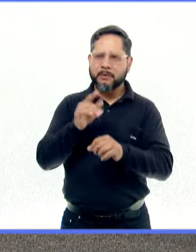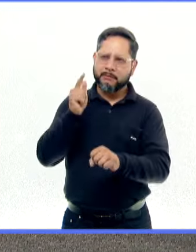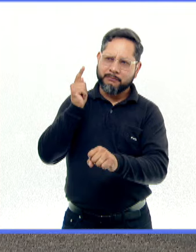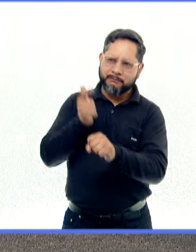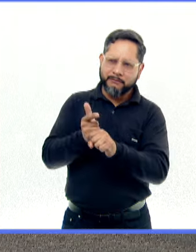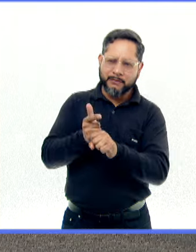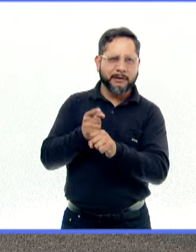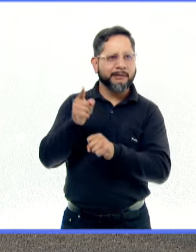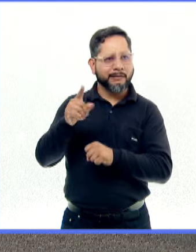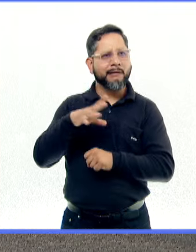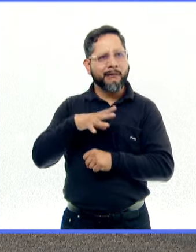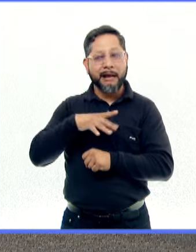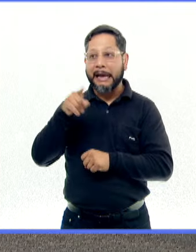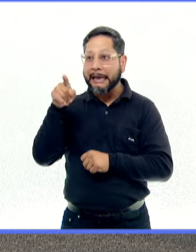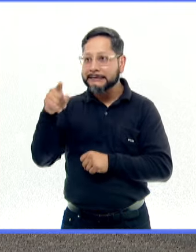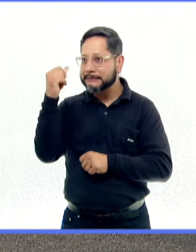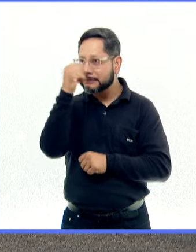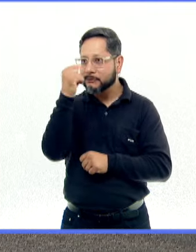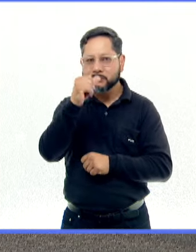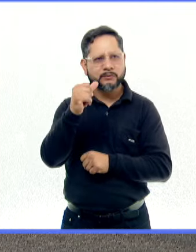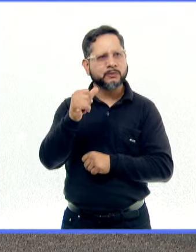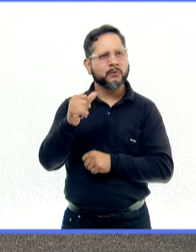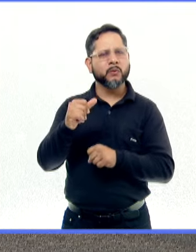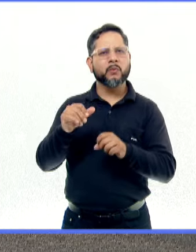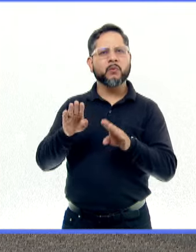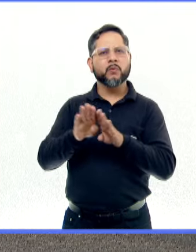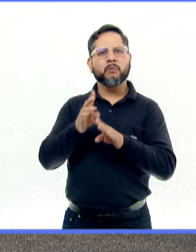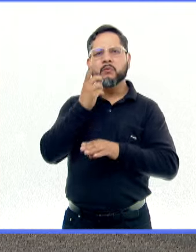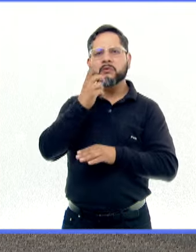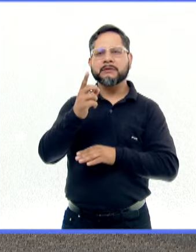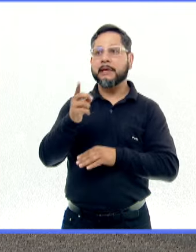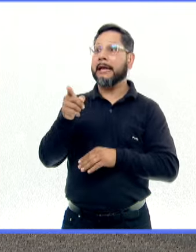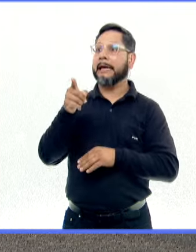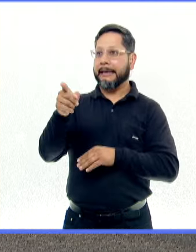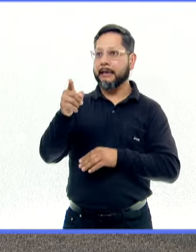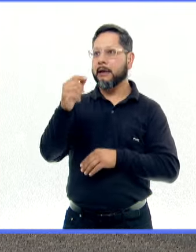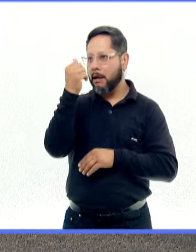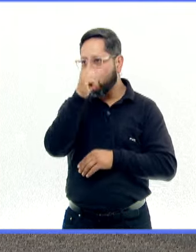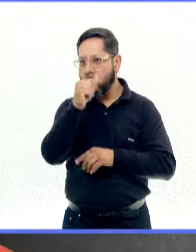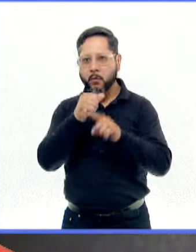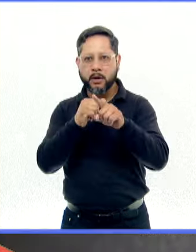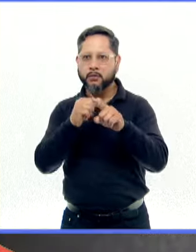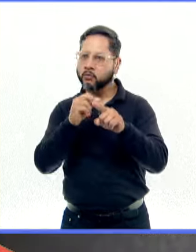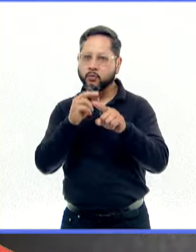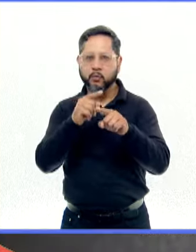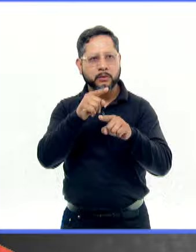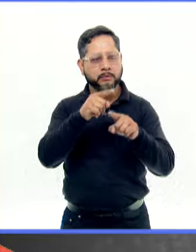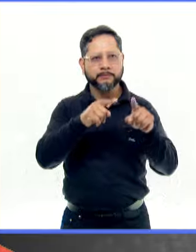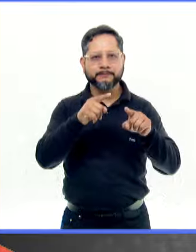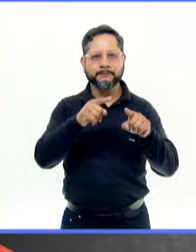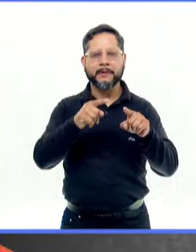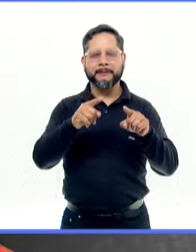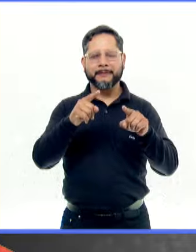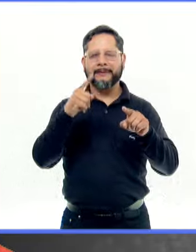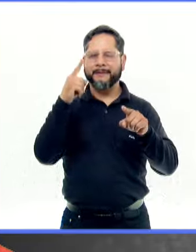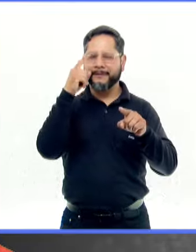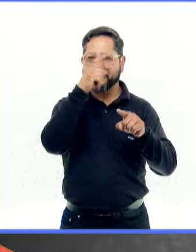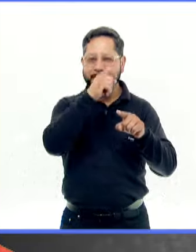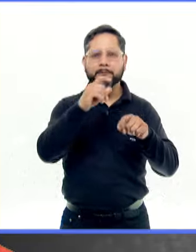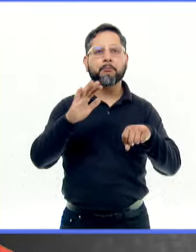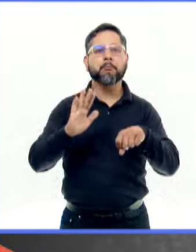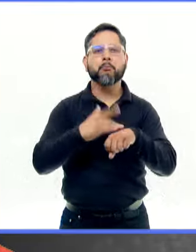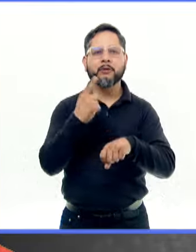cómo se identifica y cómo se diagnostica? Que serían los primeros pasos. Ok. También es difícil por la